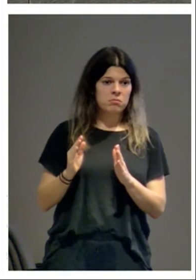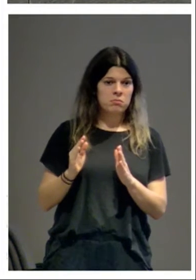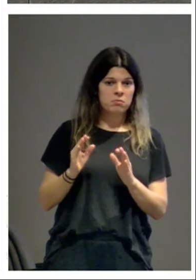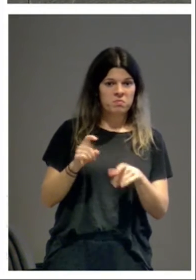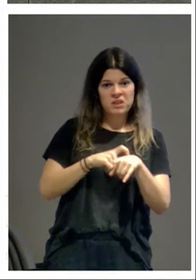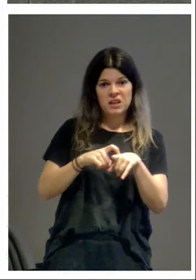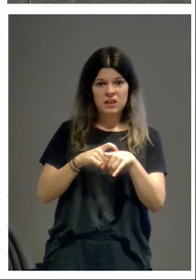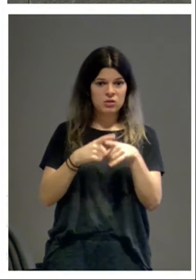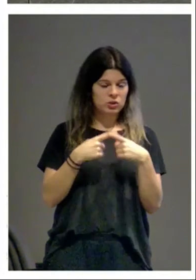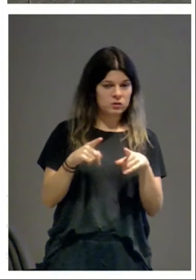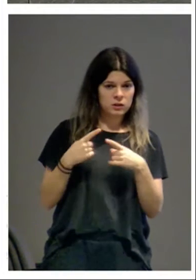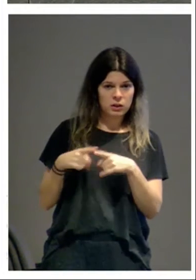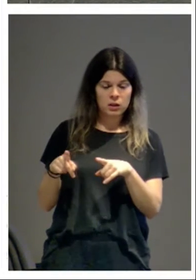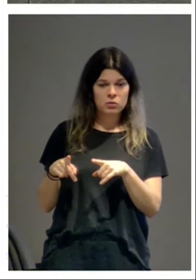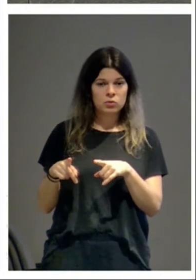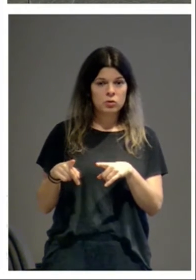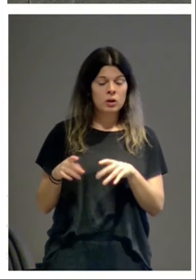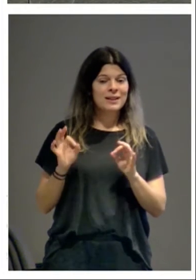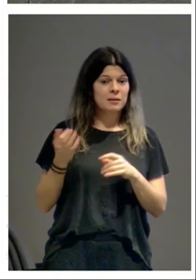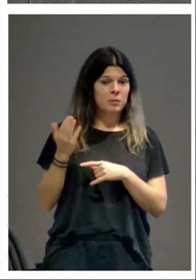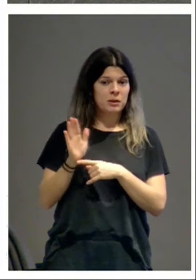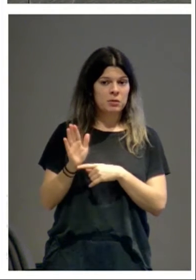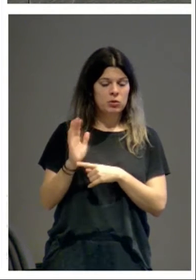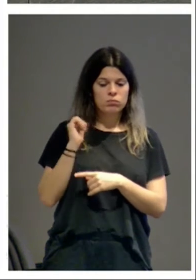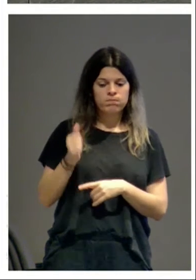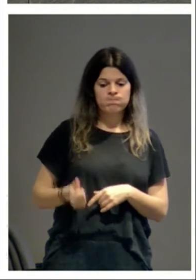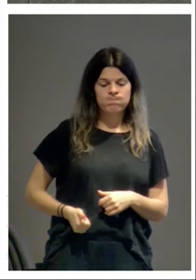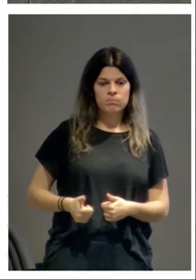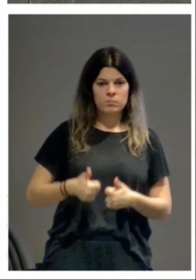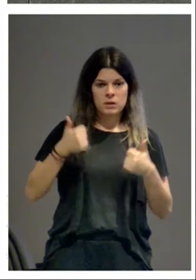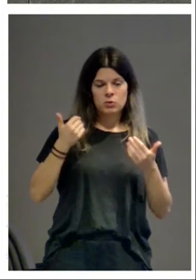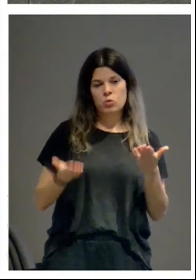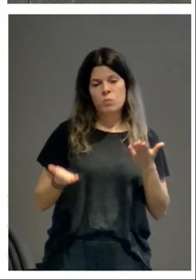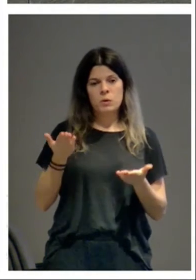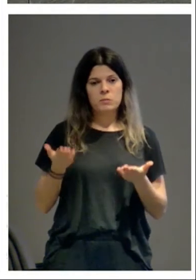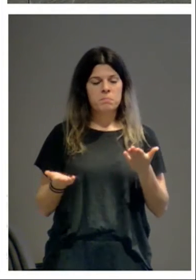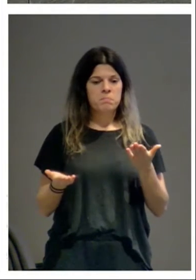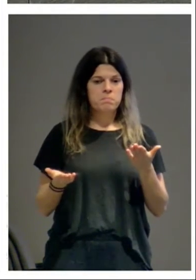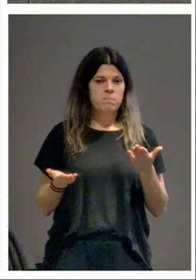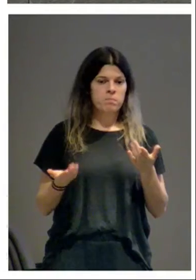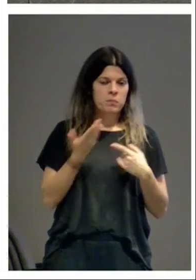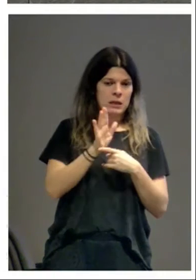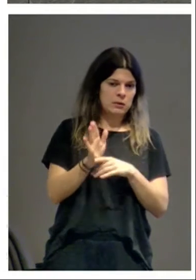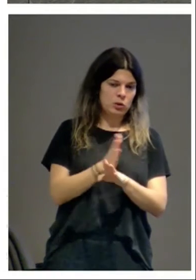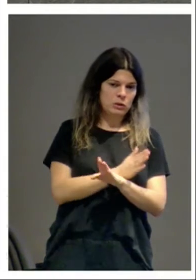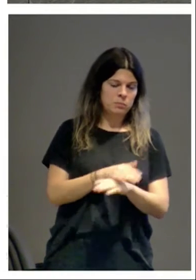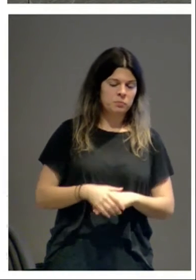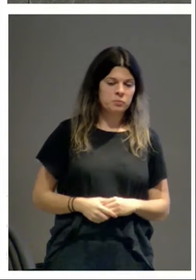géneros diferenciados. Un planteamiento, por así decir, más rico que los planteamientos que había antes.